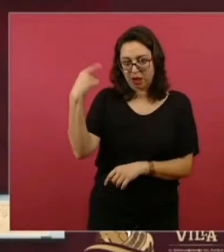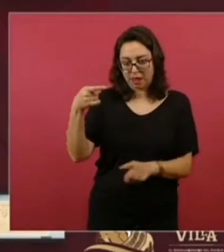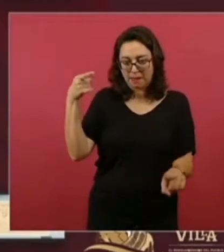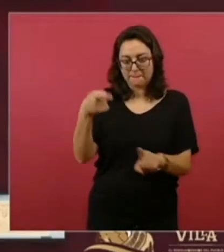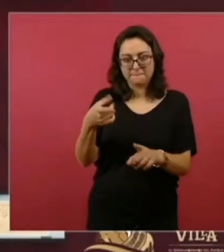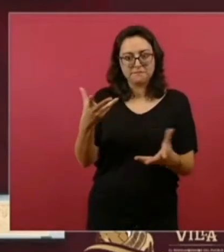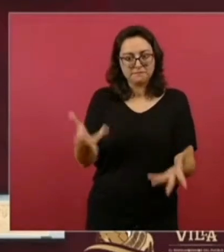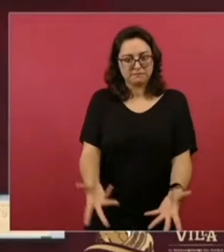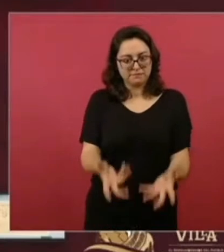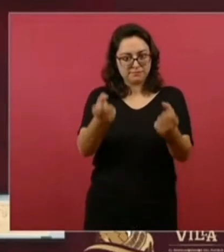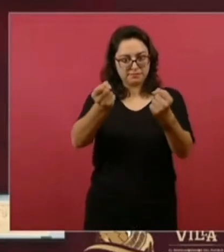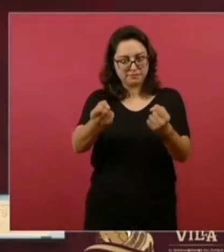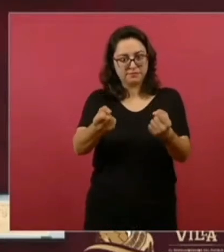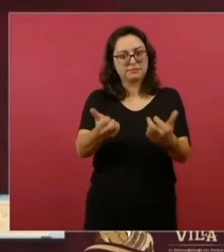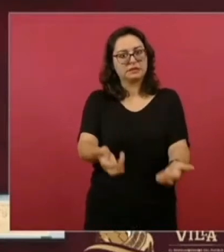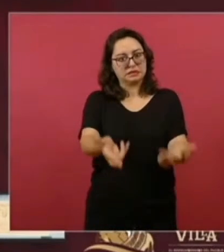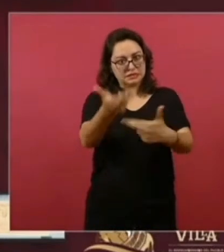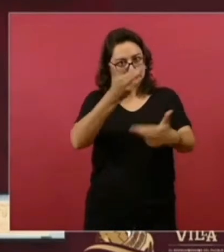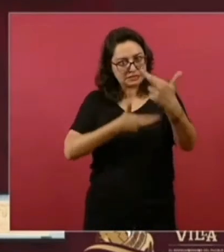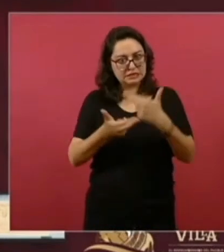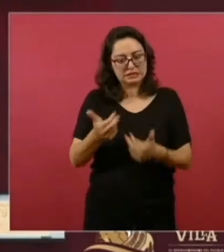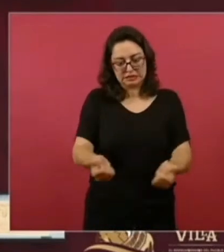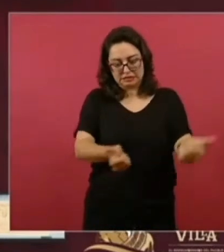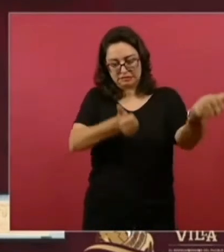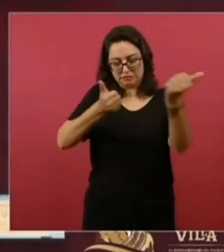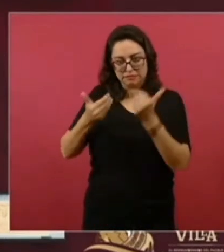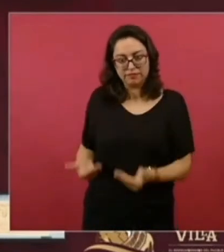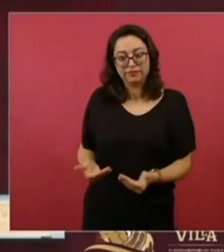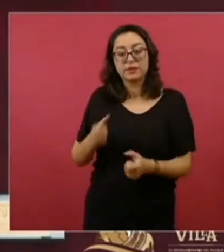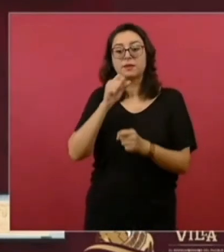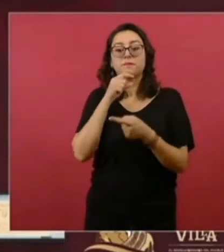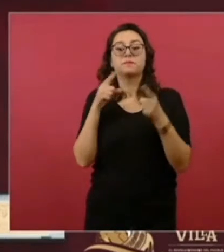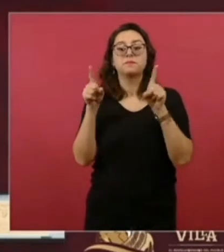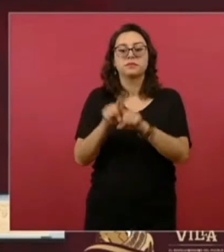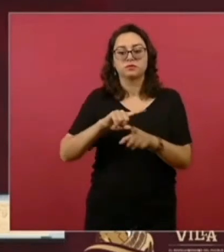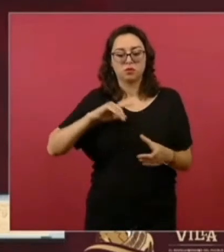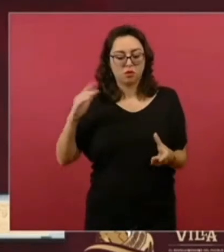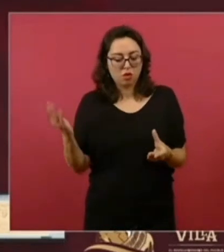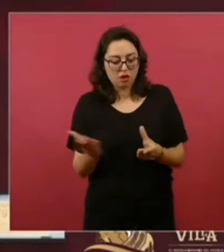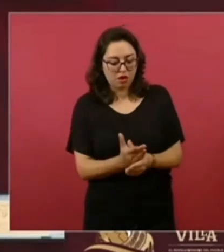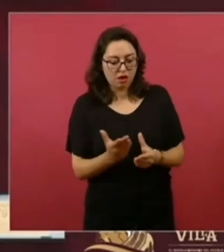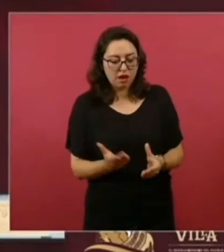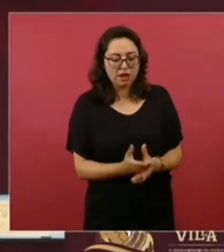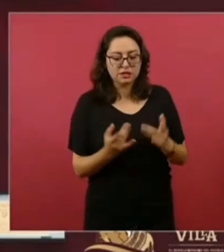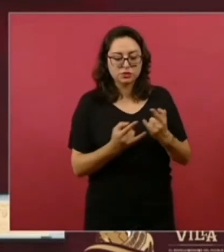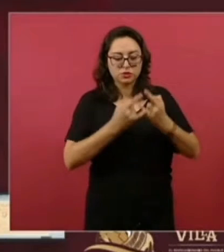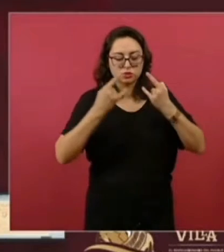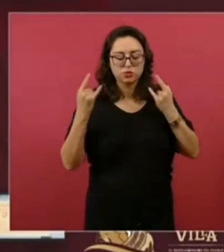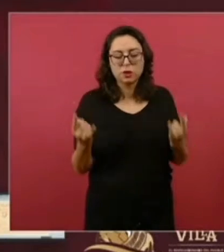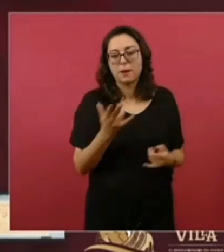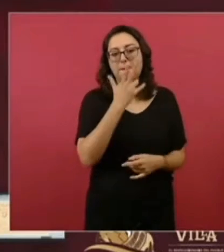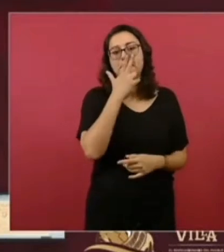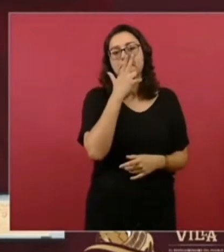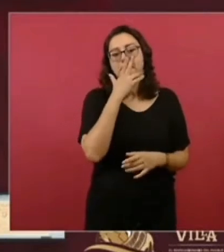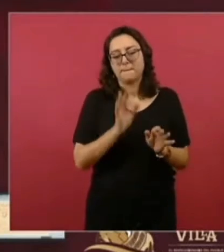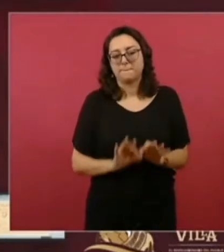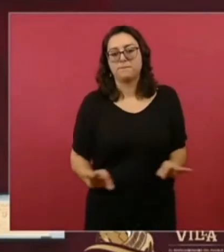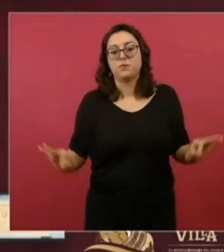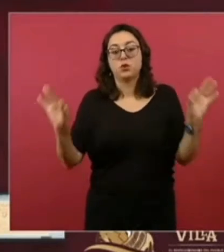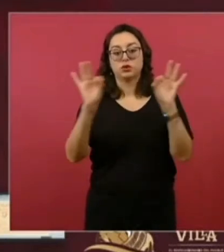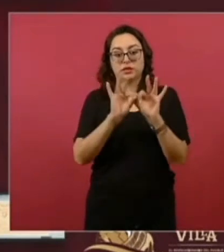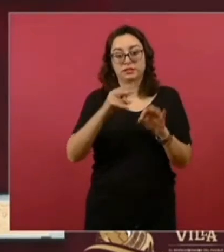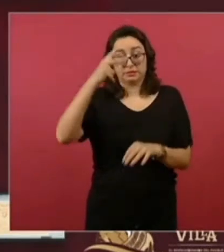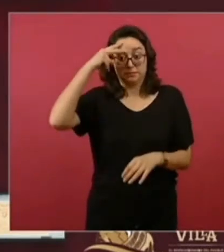recuperación y en la restauración de archivos históricos, porque también nosotros tenemos una